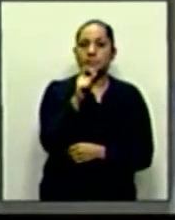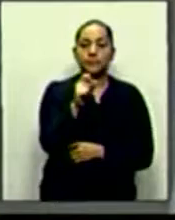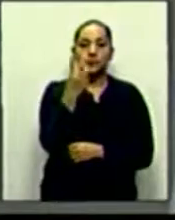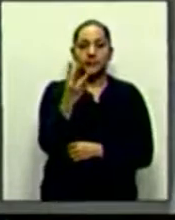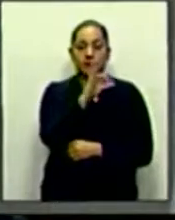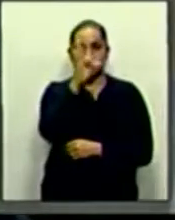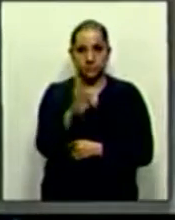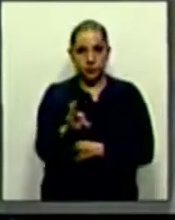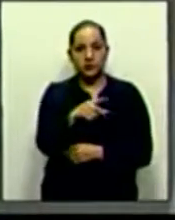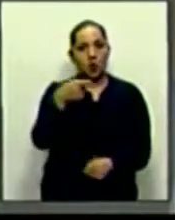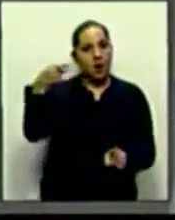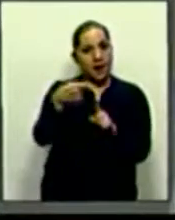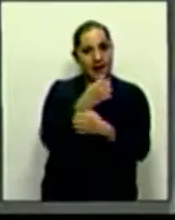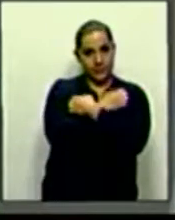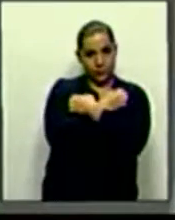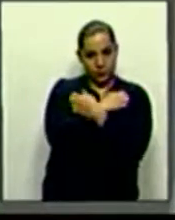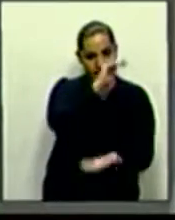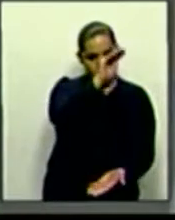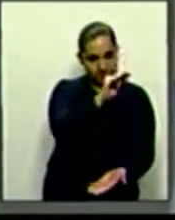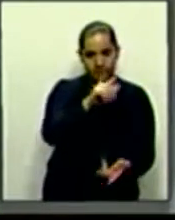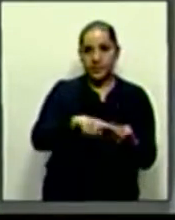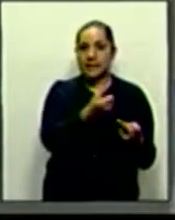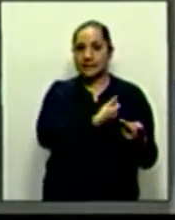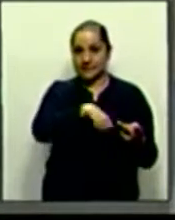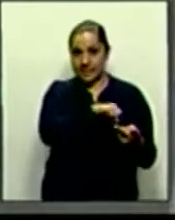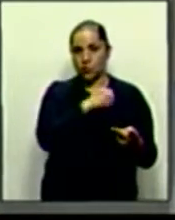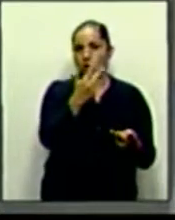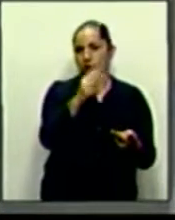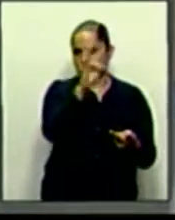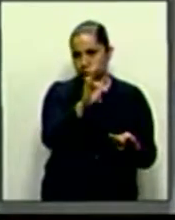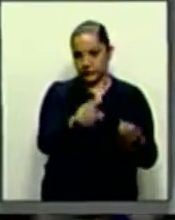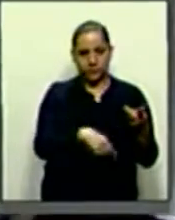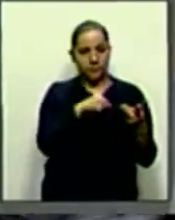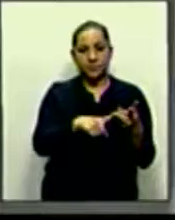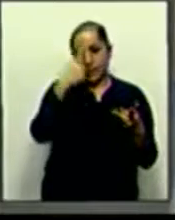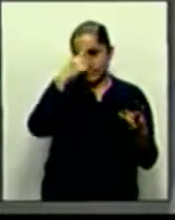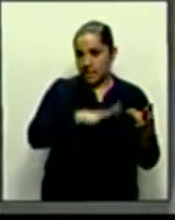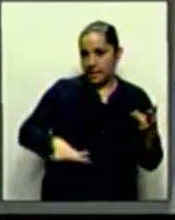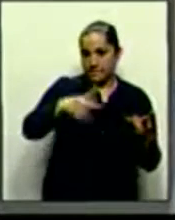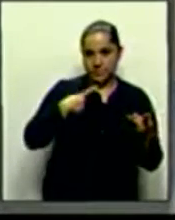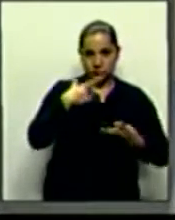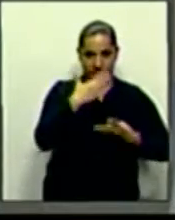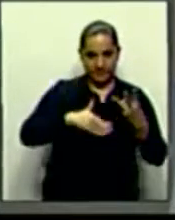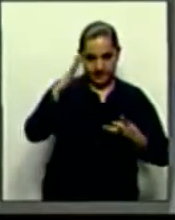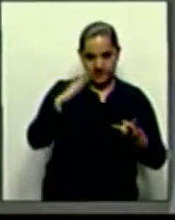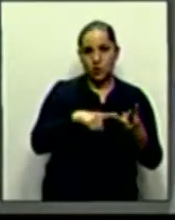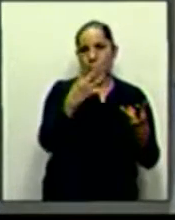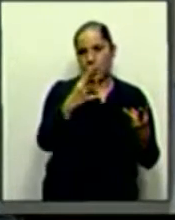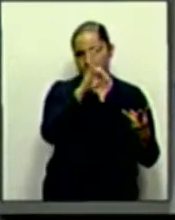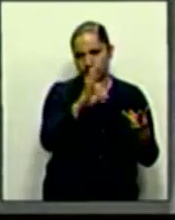% en educación, en salud del 8%, en desarrollo social del 4%,